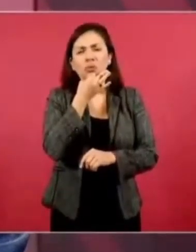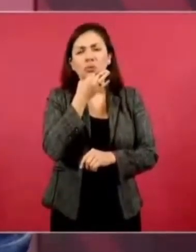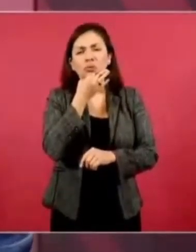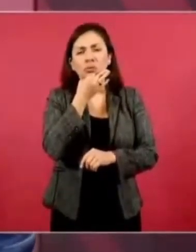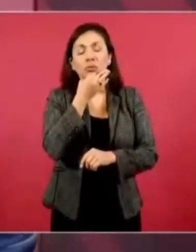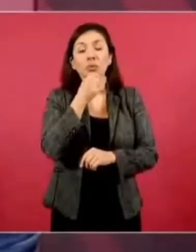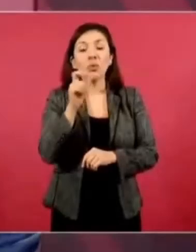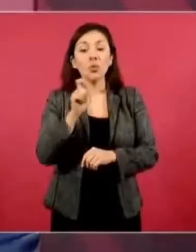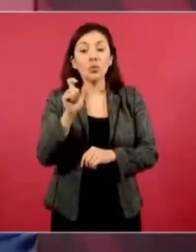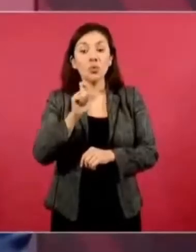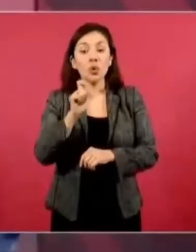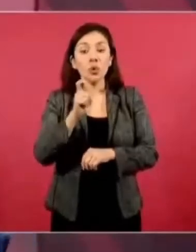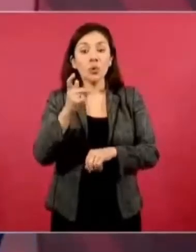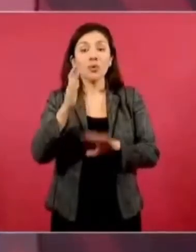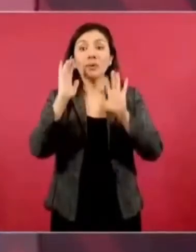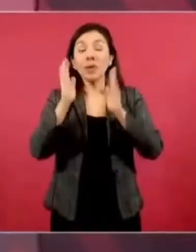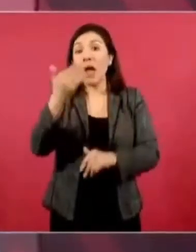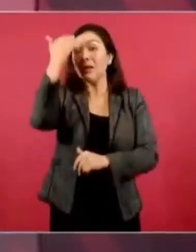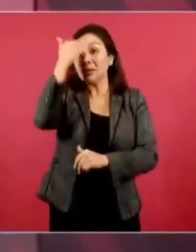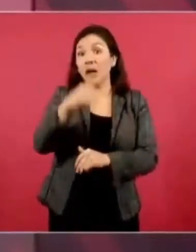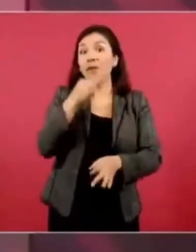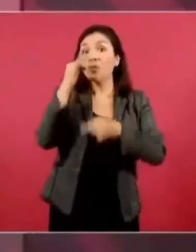supimos,